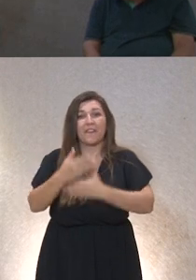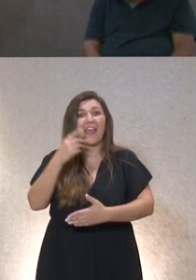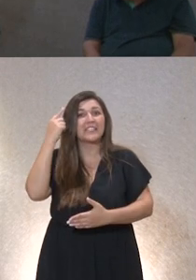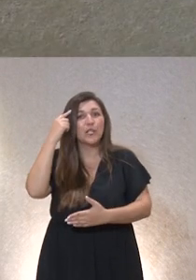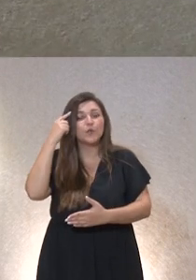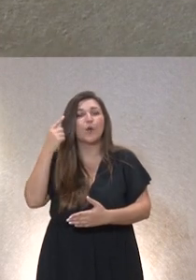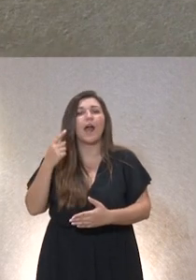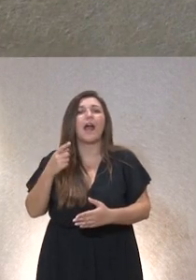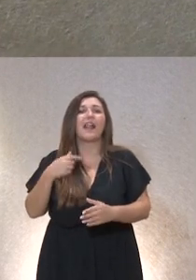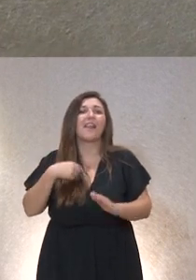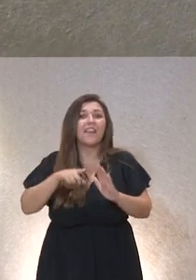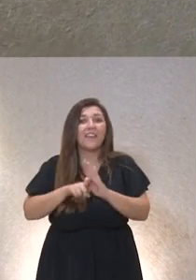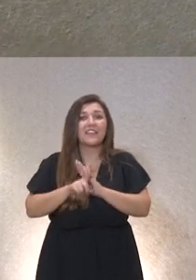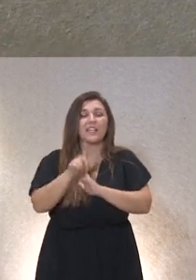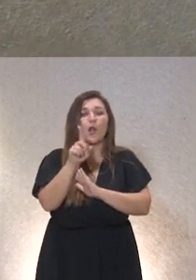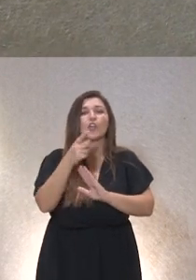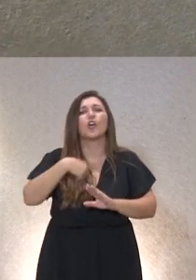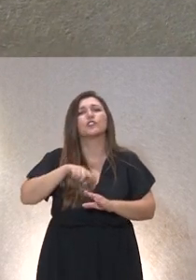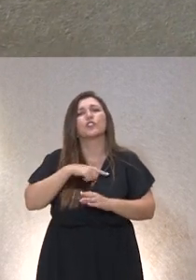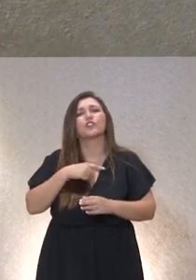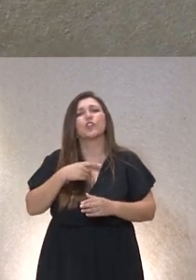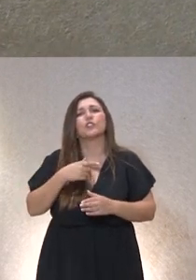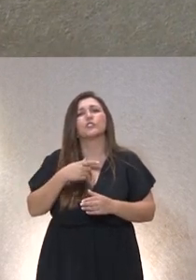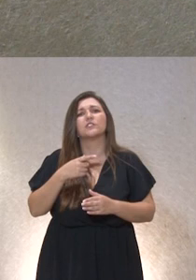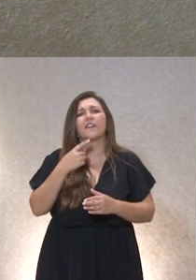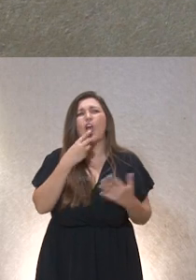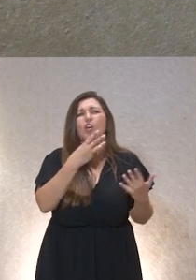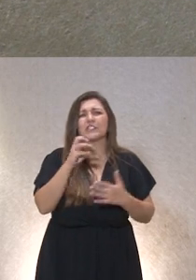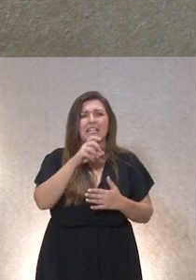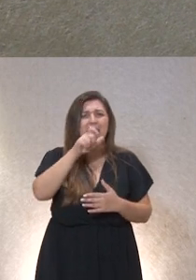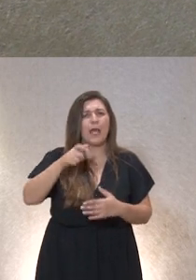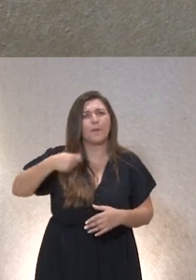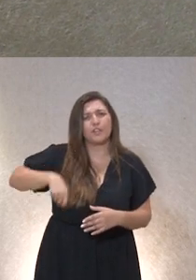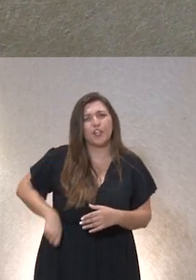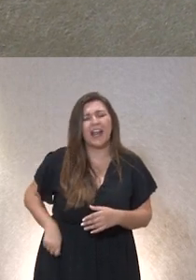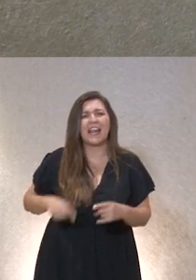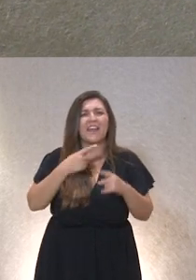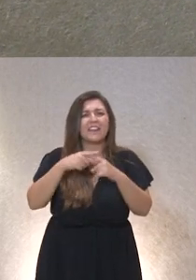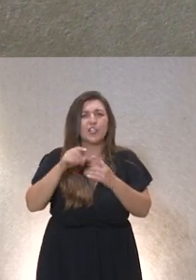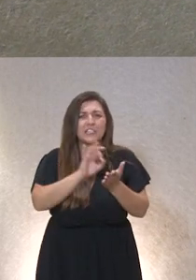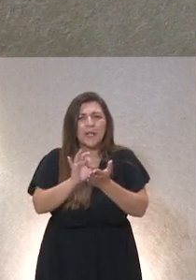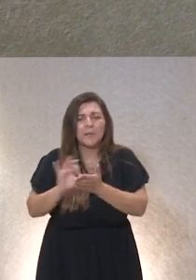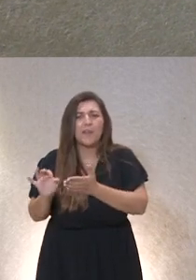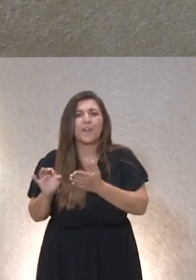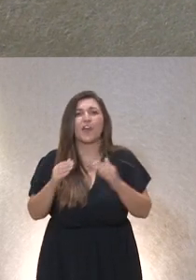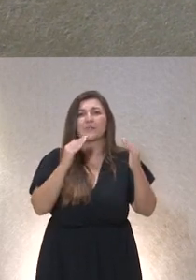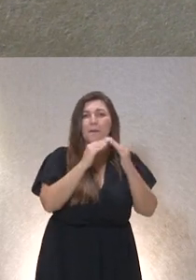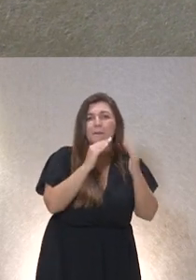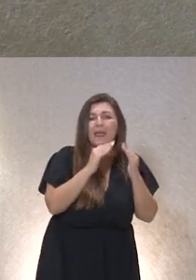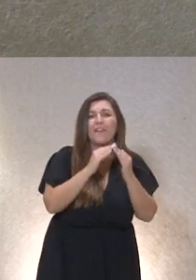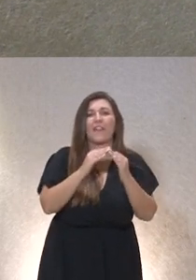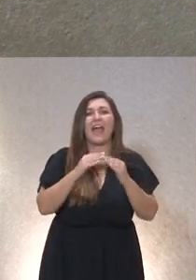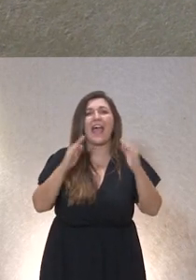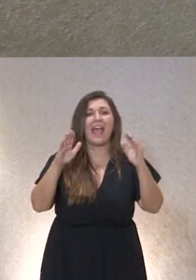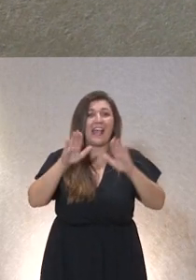desarrollo y bueno les apoyamos entre 80 profesionales tenemos distintos servicios servicios de vivienda servicios de agencia diurna